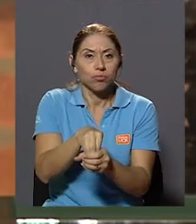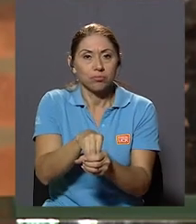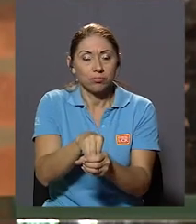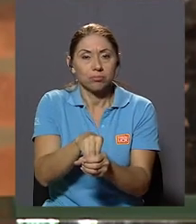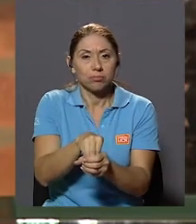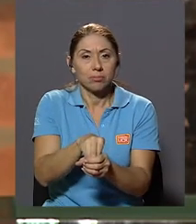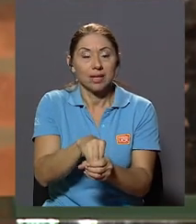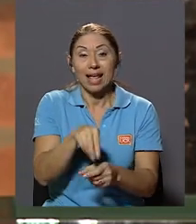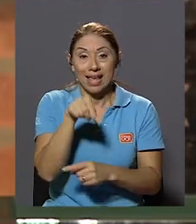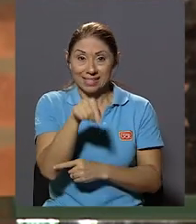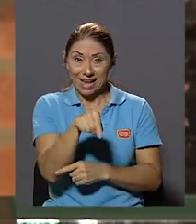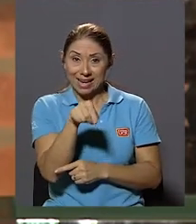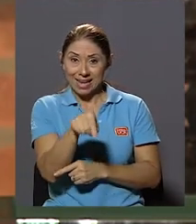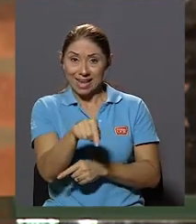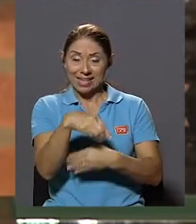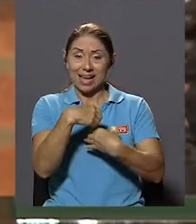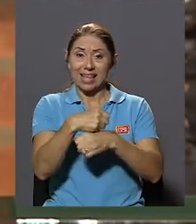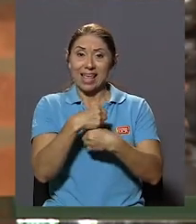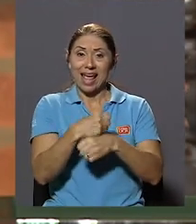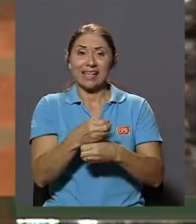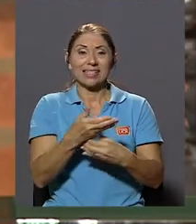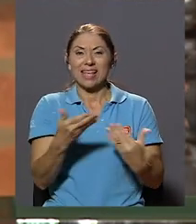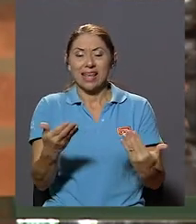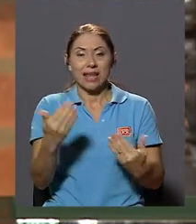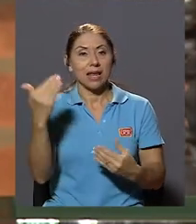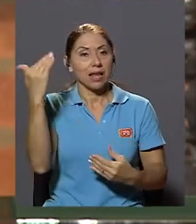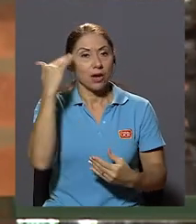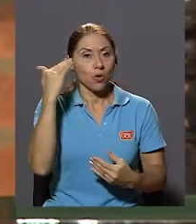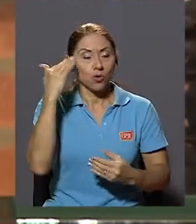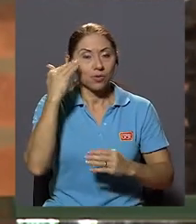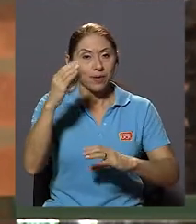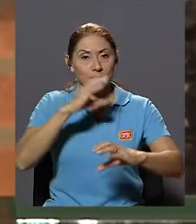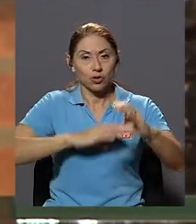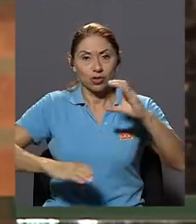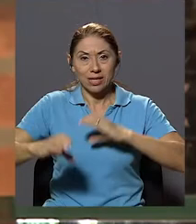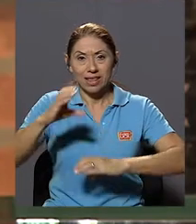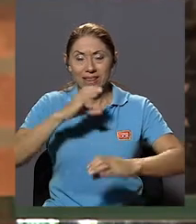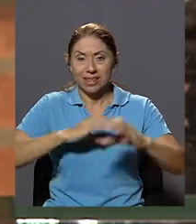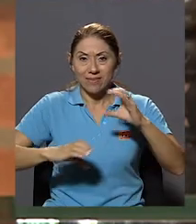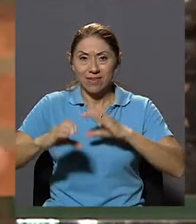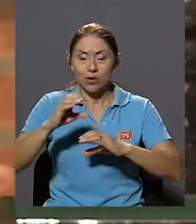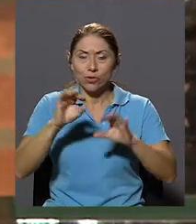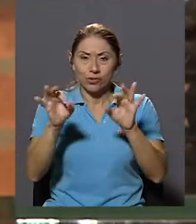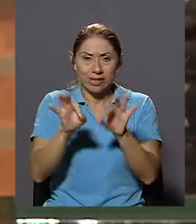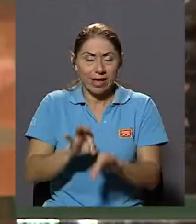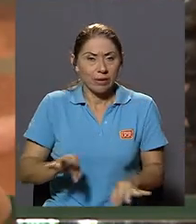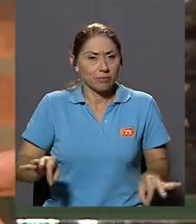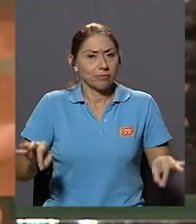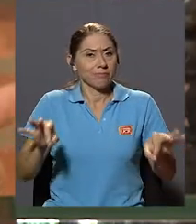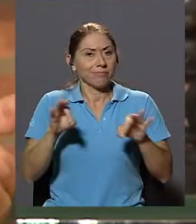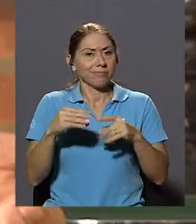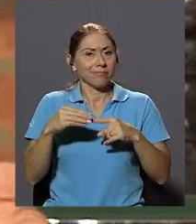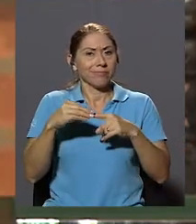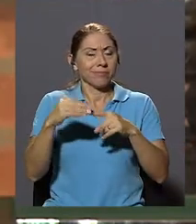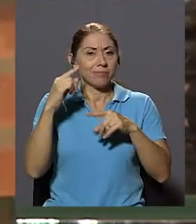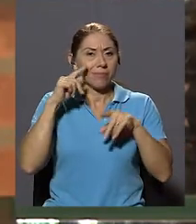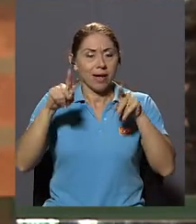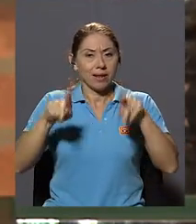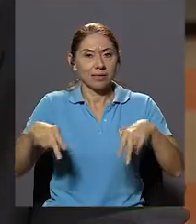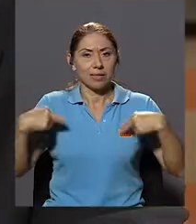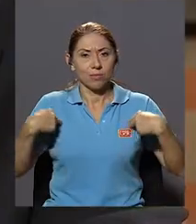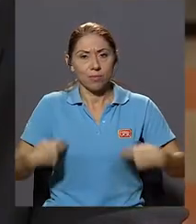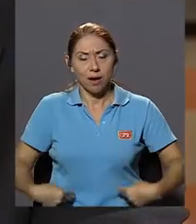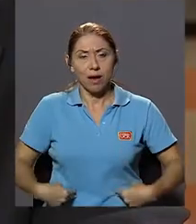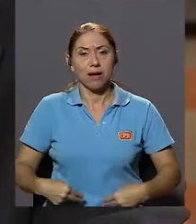aquella Que lleva A que El conocimiento Científico Tenga Pertinencia Y relevancia Para el ser